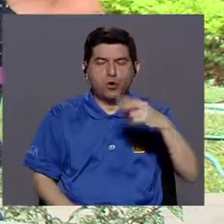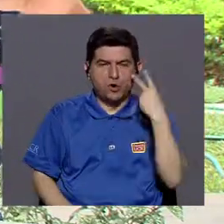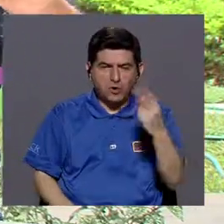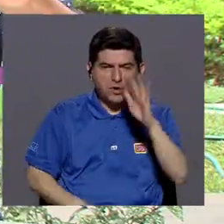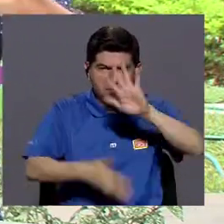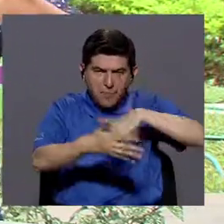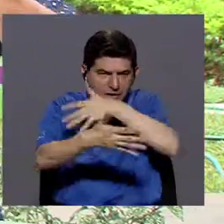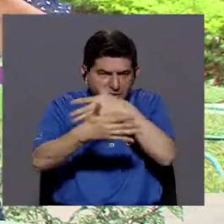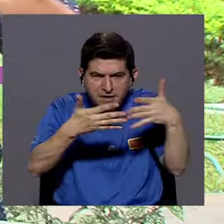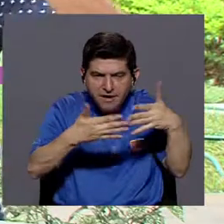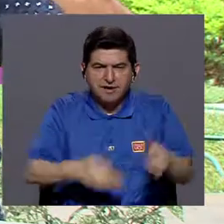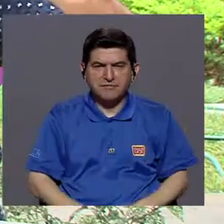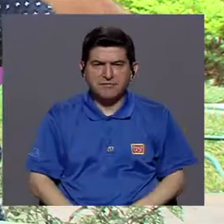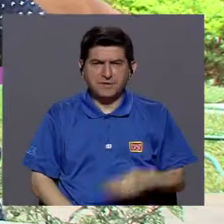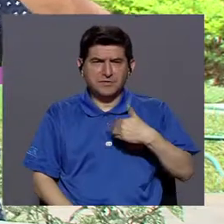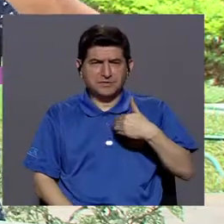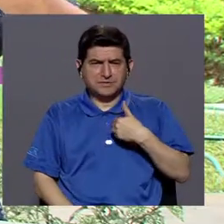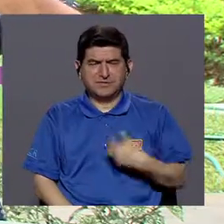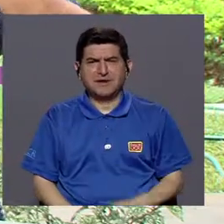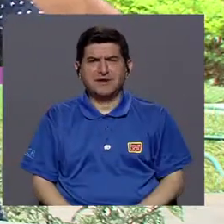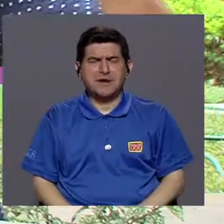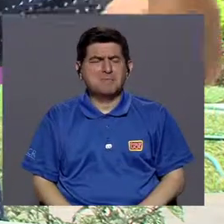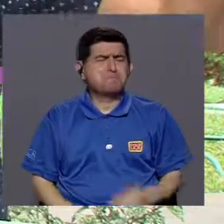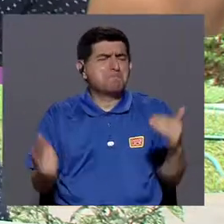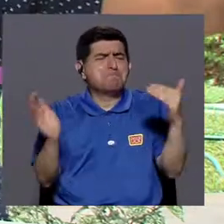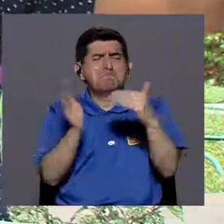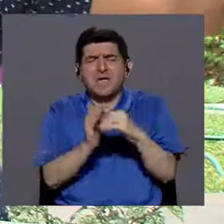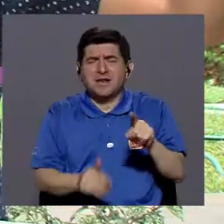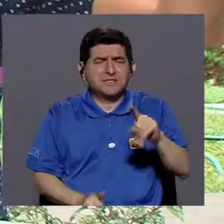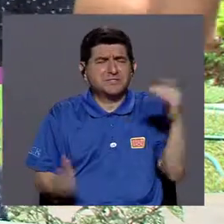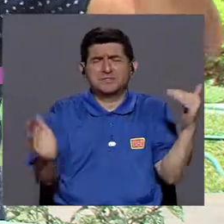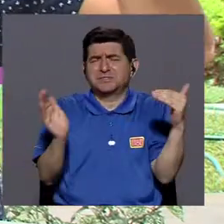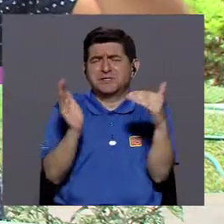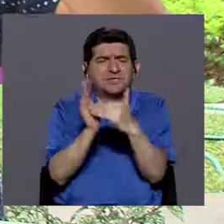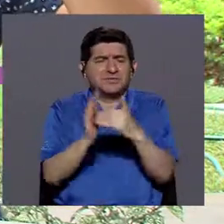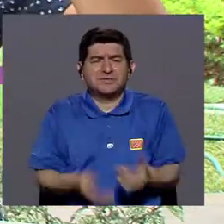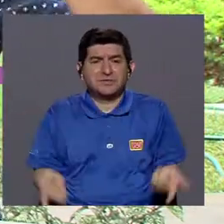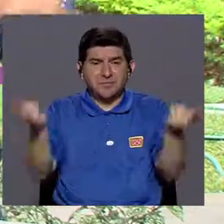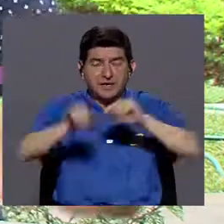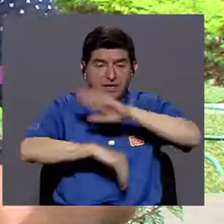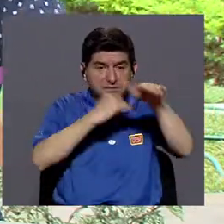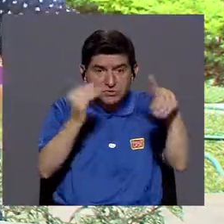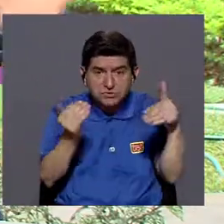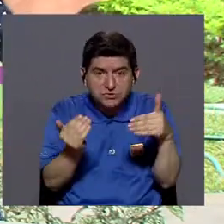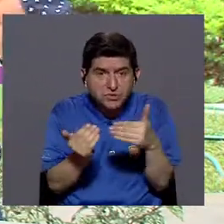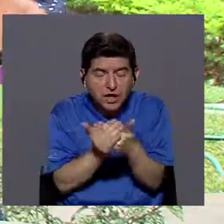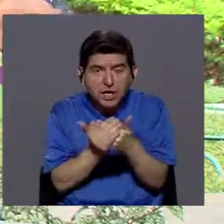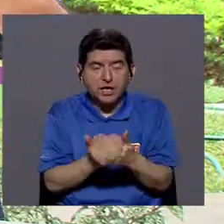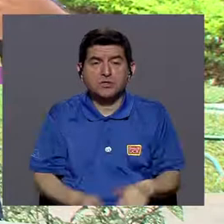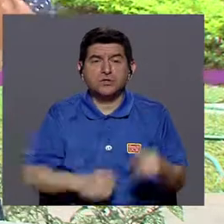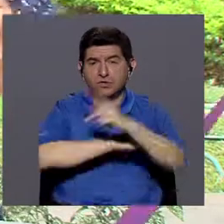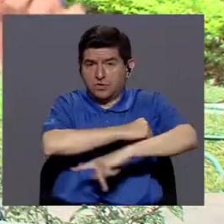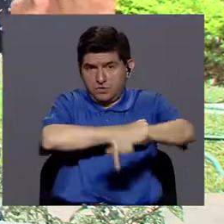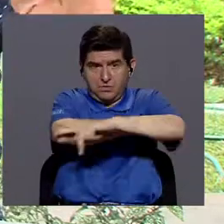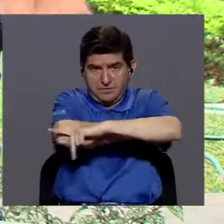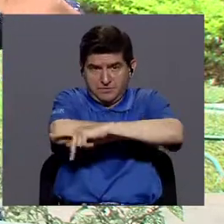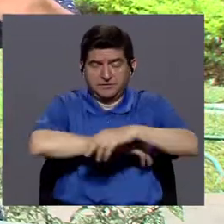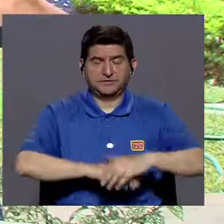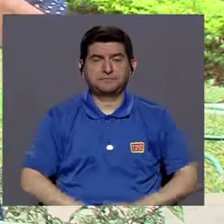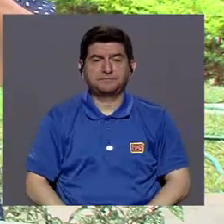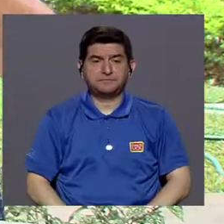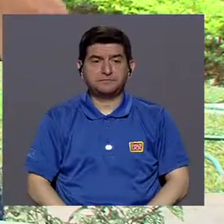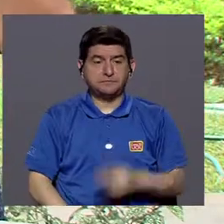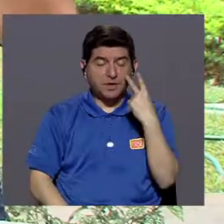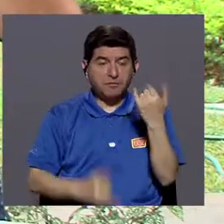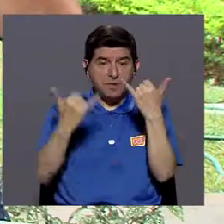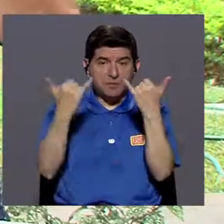y vemos esos gráficos estacionales en los que había una cantidad de miles, cientos de miles de casos en prácticamente todos los países,